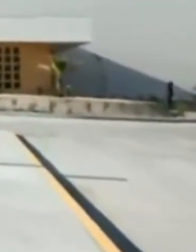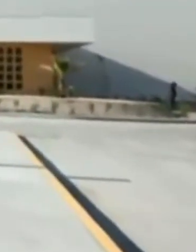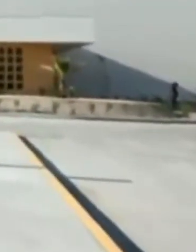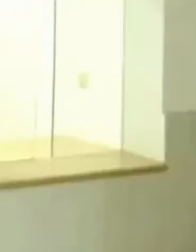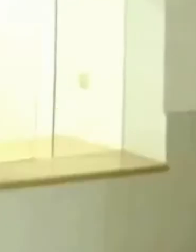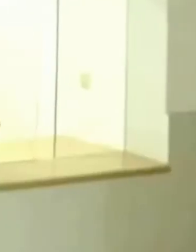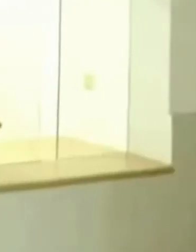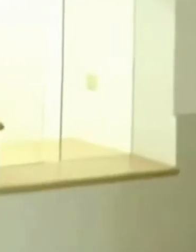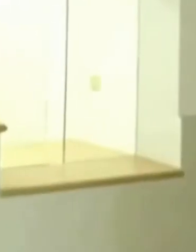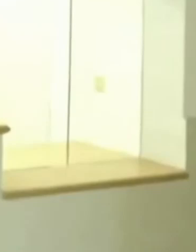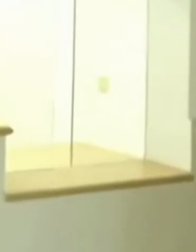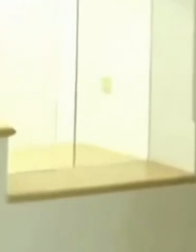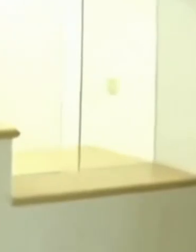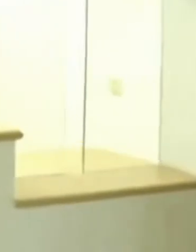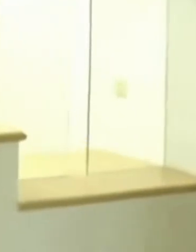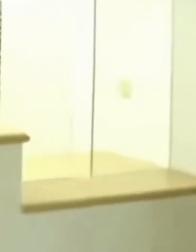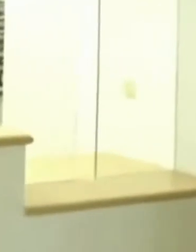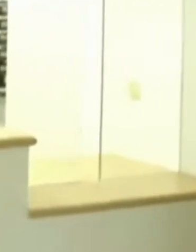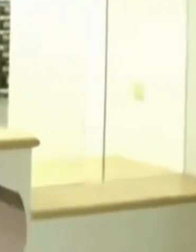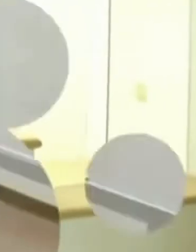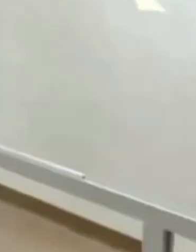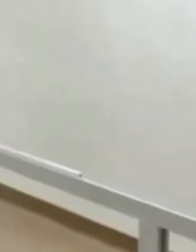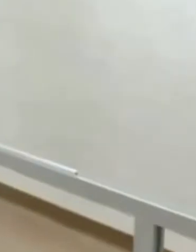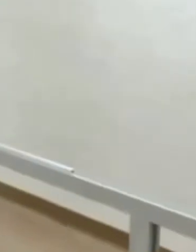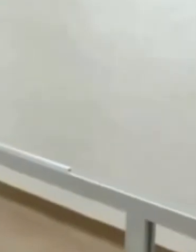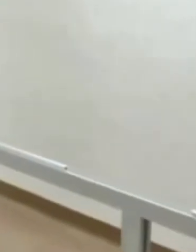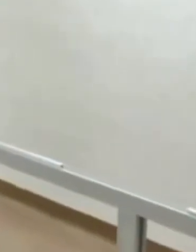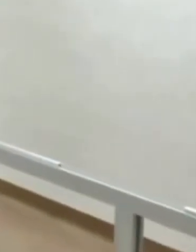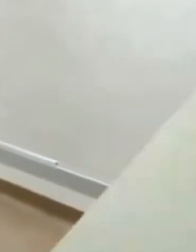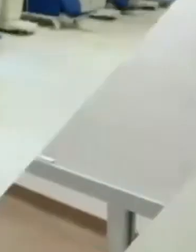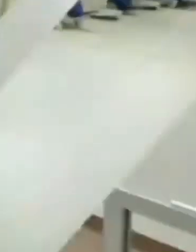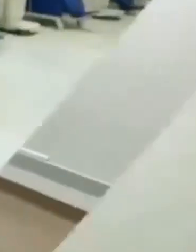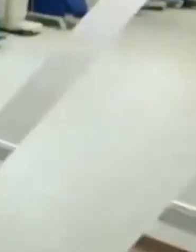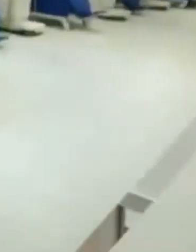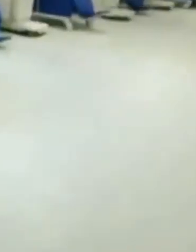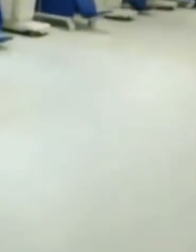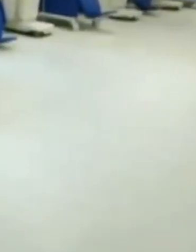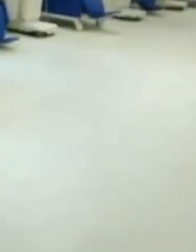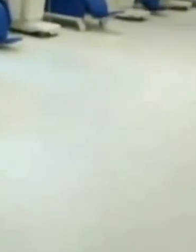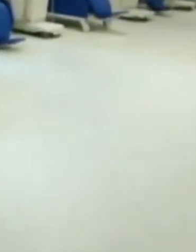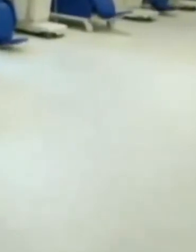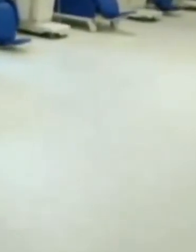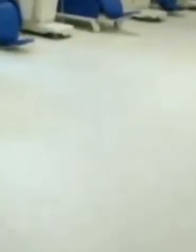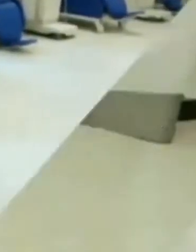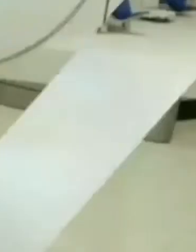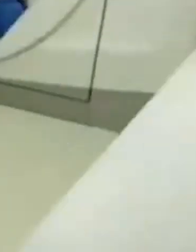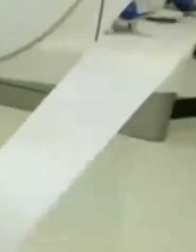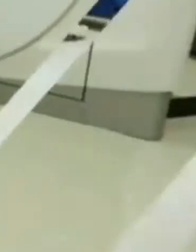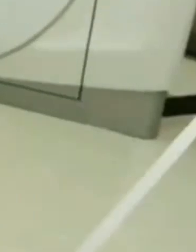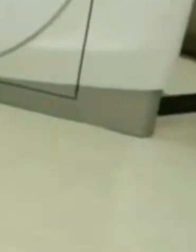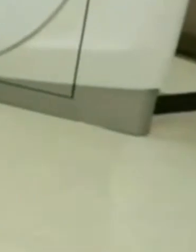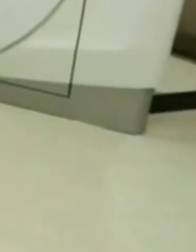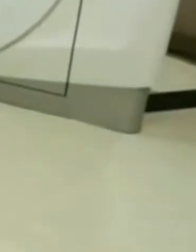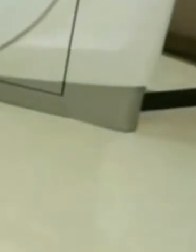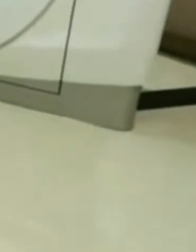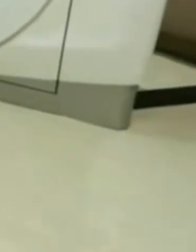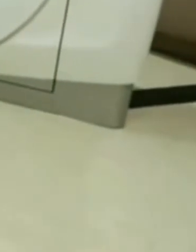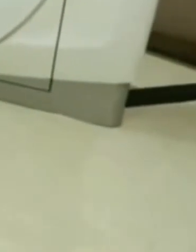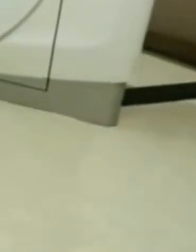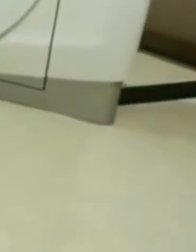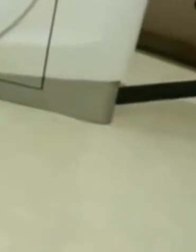Contará con 68 consultorios, 9 quirófanos, sala de hemodinamia y resonador magnético,